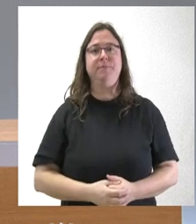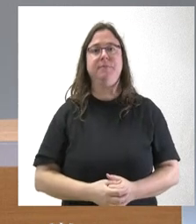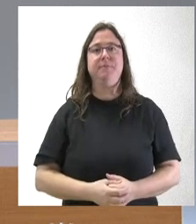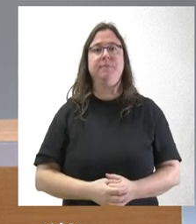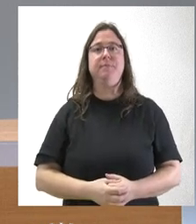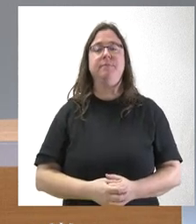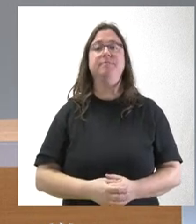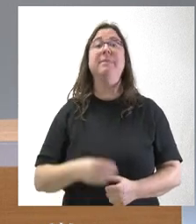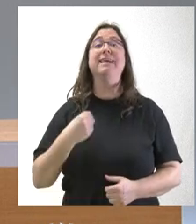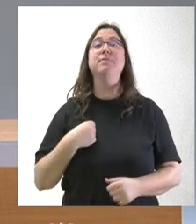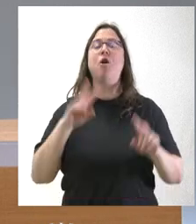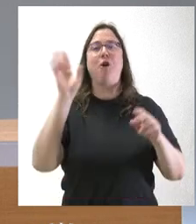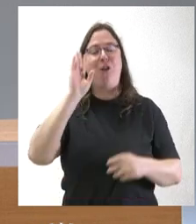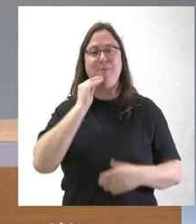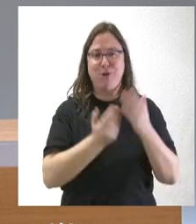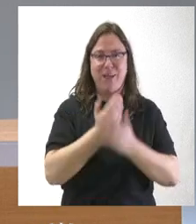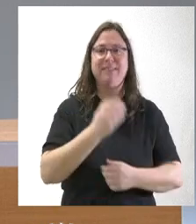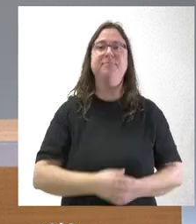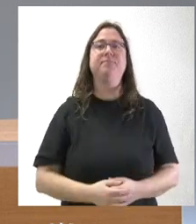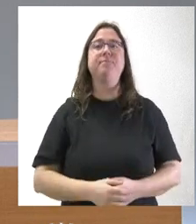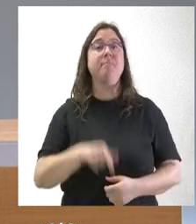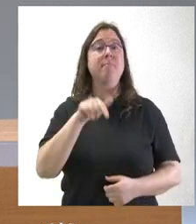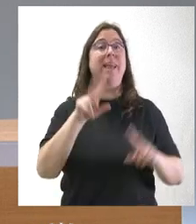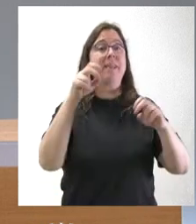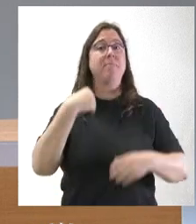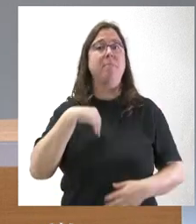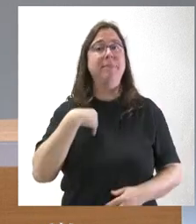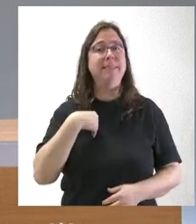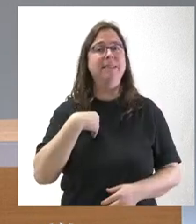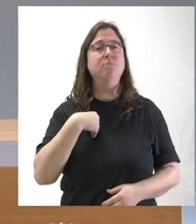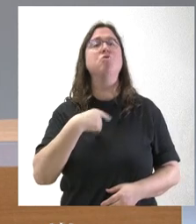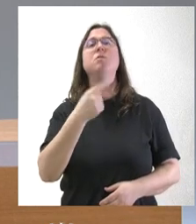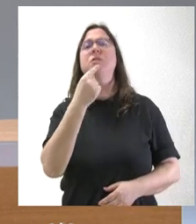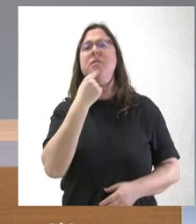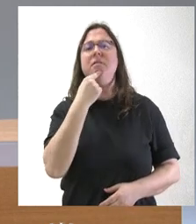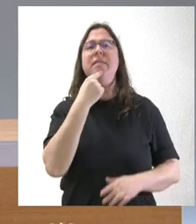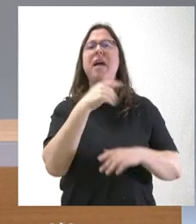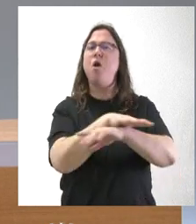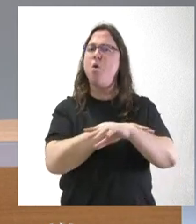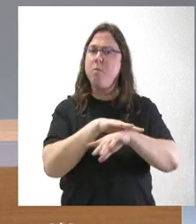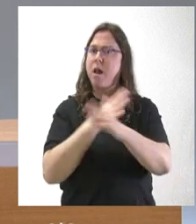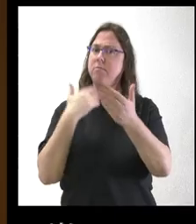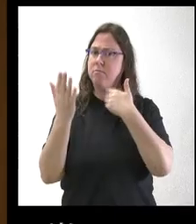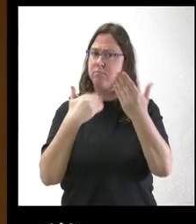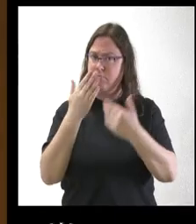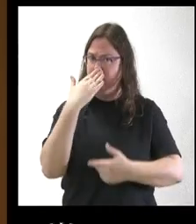Sobre este mismo tema, ¿se han dirigido al Gobierno específicamente para